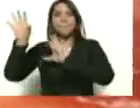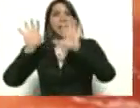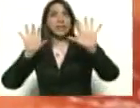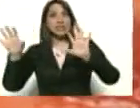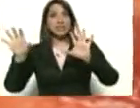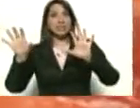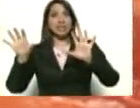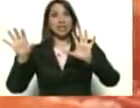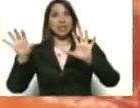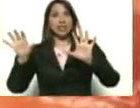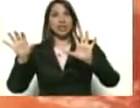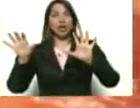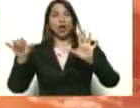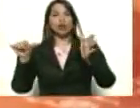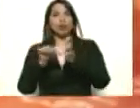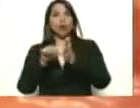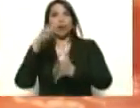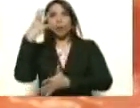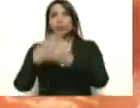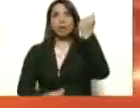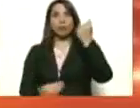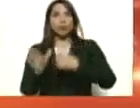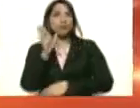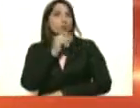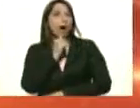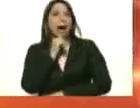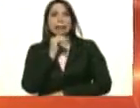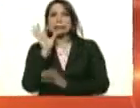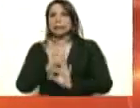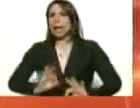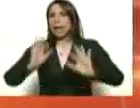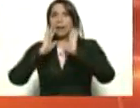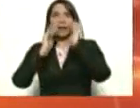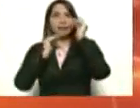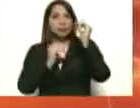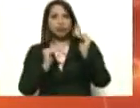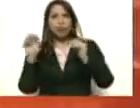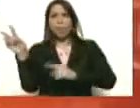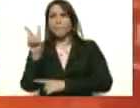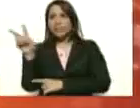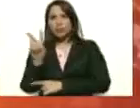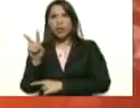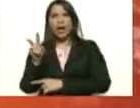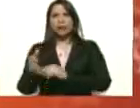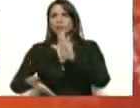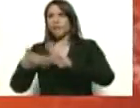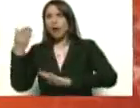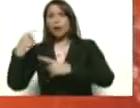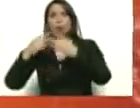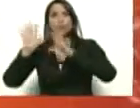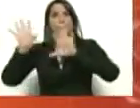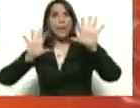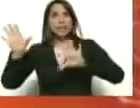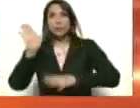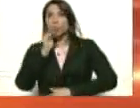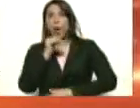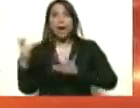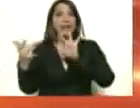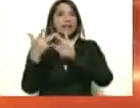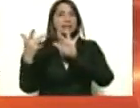están huyendo, no tenían ningún tipo de atención, no tenían acceso a la atención en salud